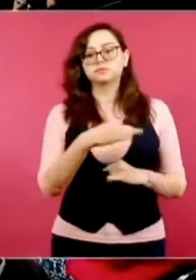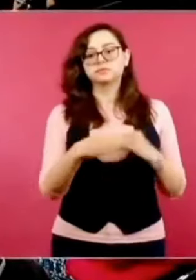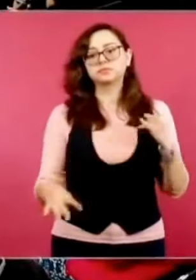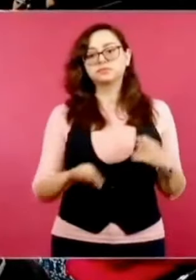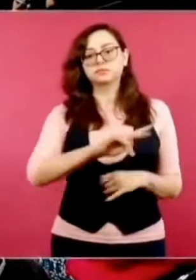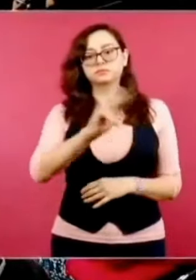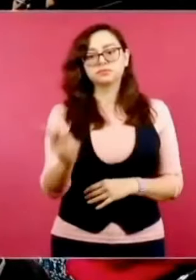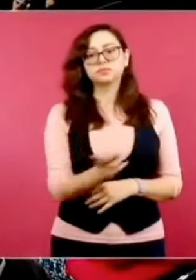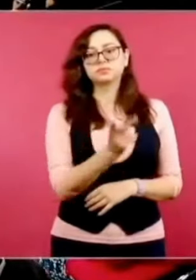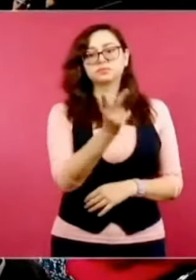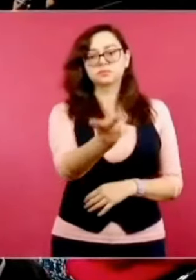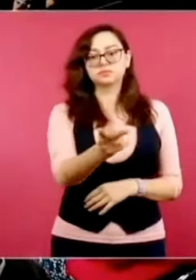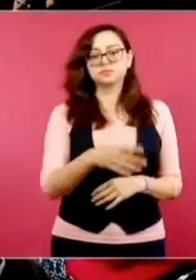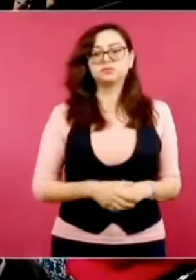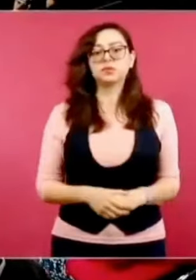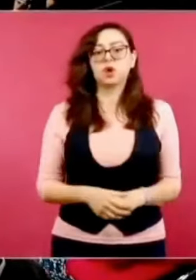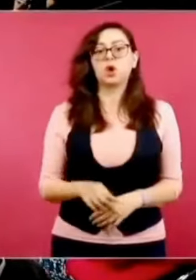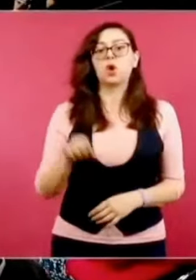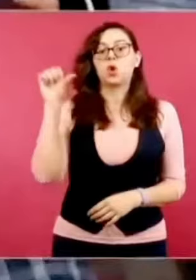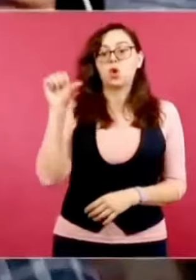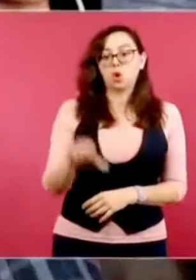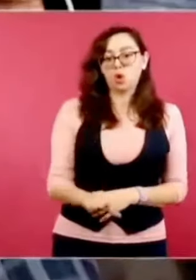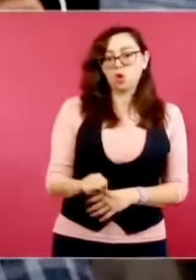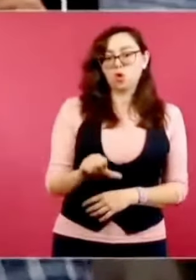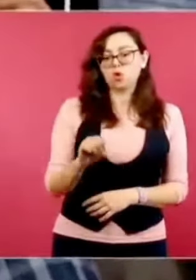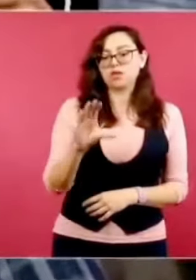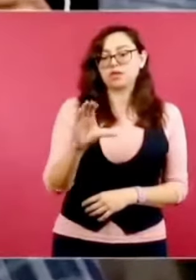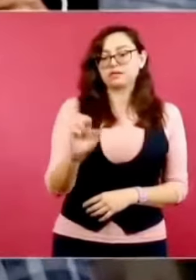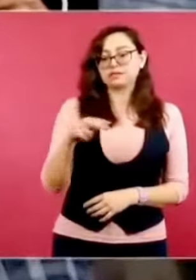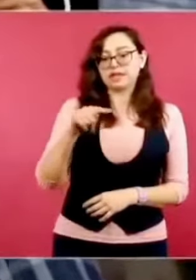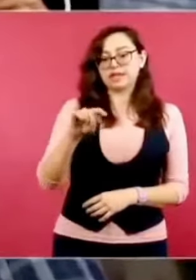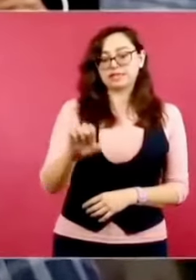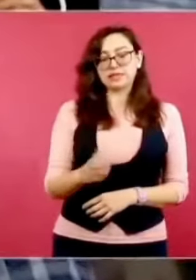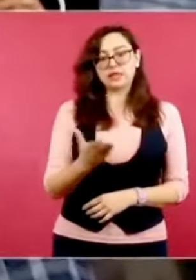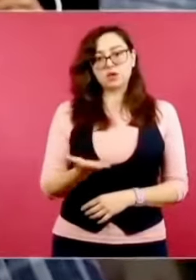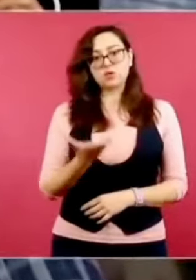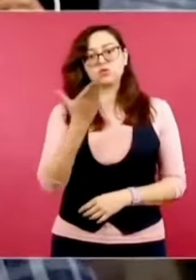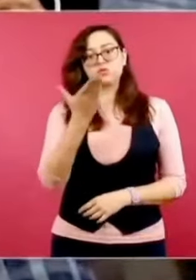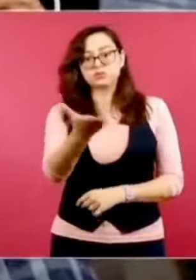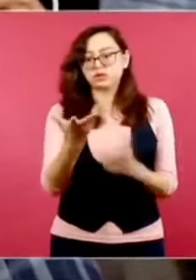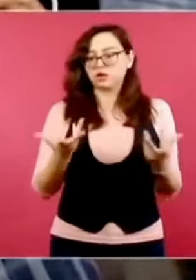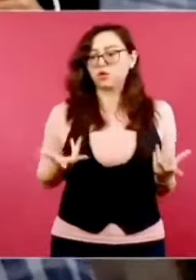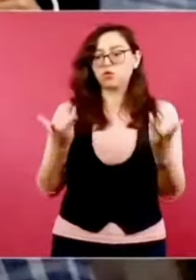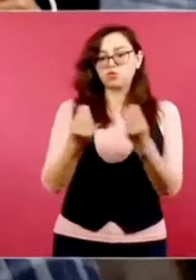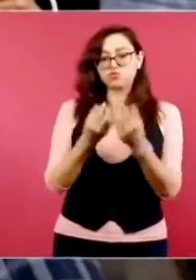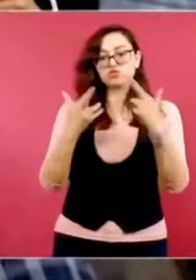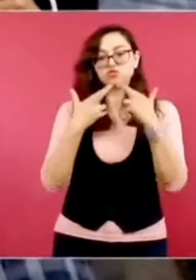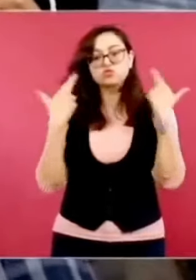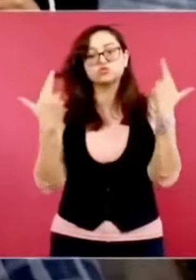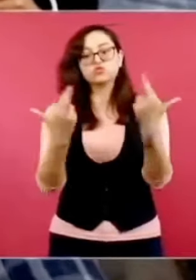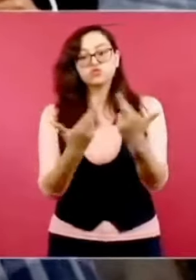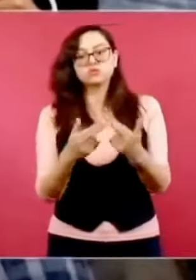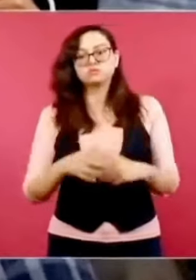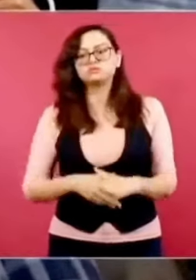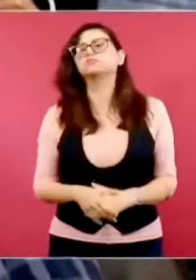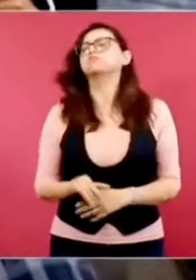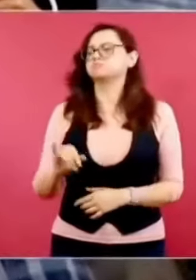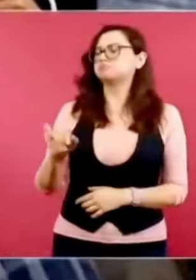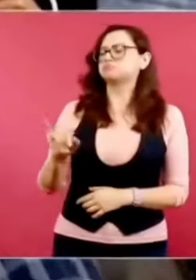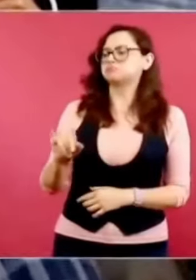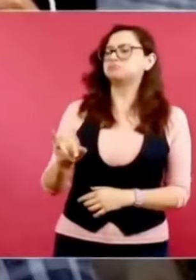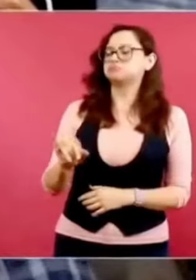Se une con la CENTE, hasta donde entiendo. Sí. ¿Cuál es el balance que ha tenido este reencuentro? Porque hace ocho días fueron